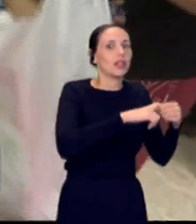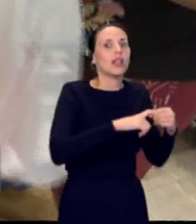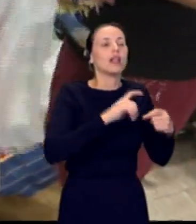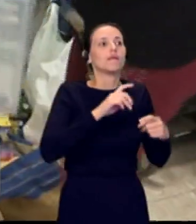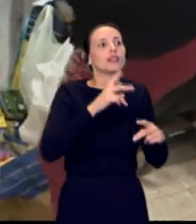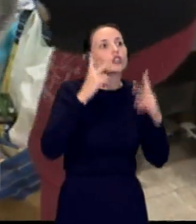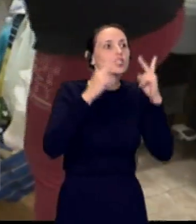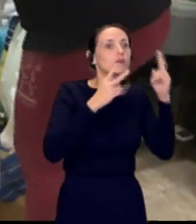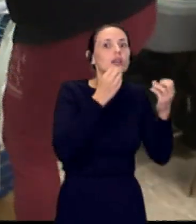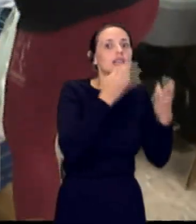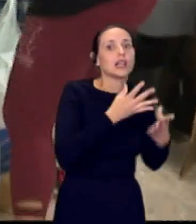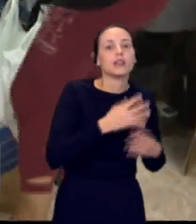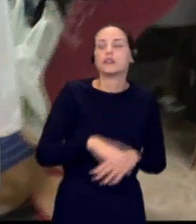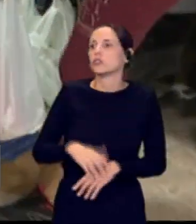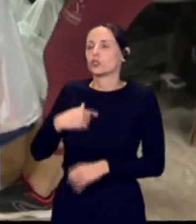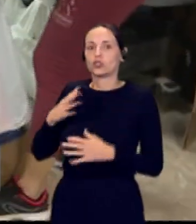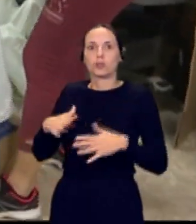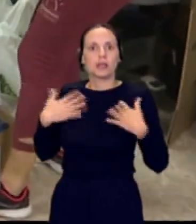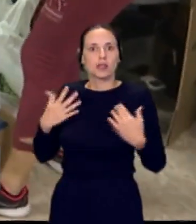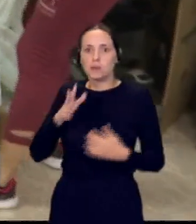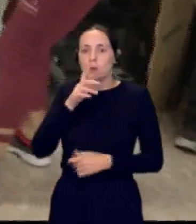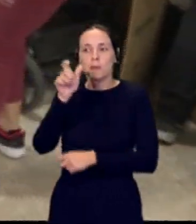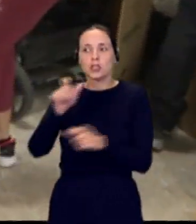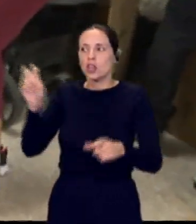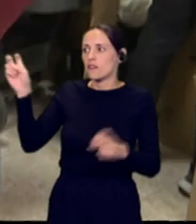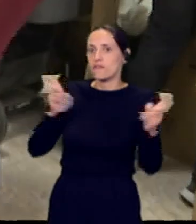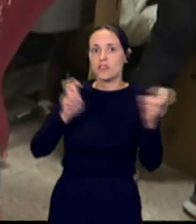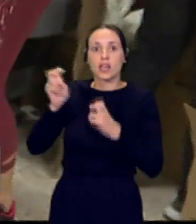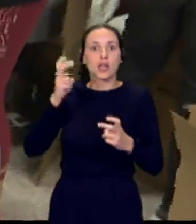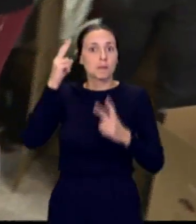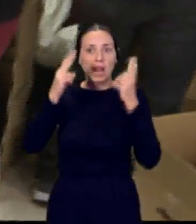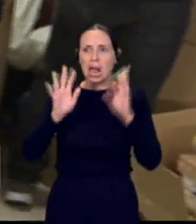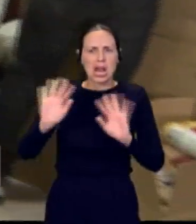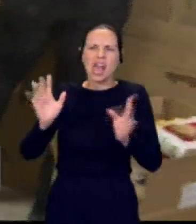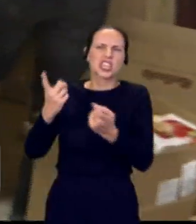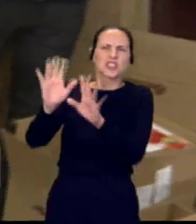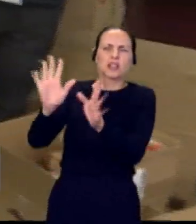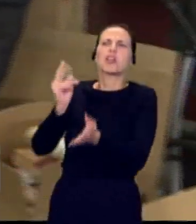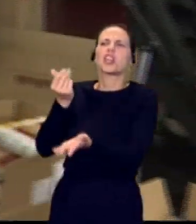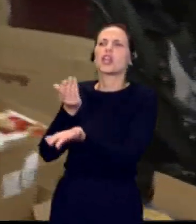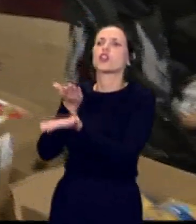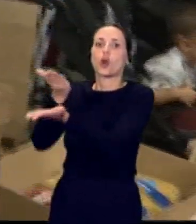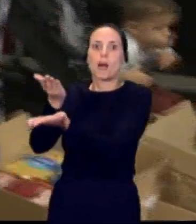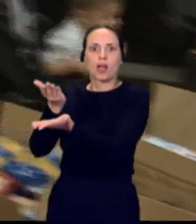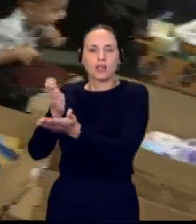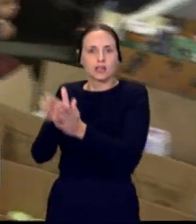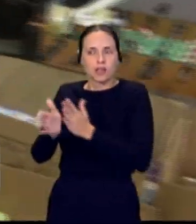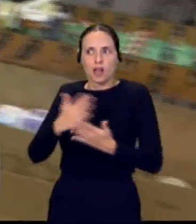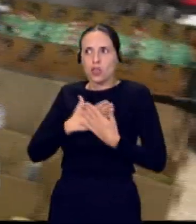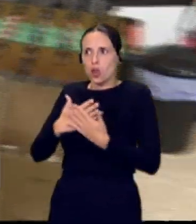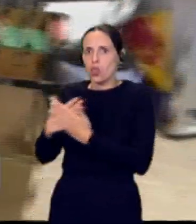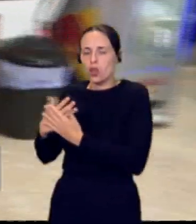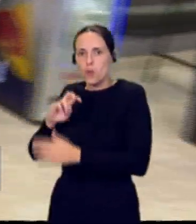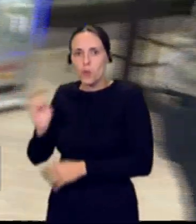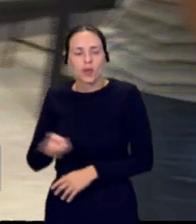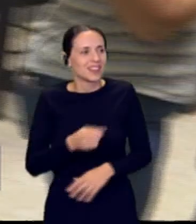sorprendió porque la gente ha venido, no se ha pelado, pero no ha aportado dinero. Y aparte toda la gente que se ha pelado han dado más de cantidad de cortes de pelo. Supongo que esto no